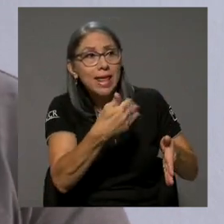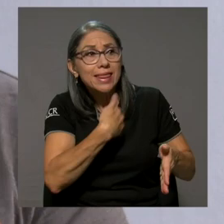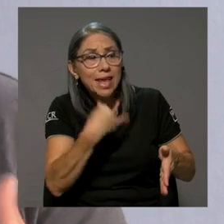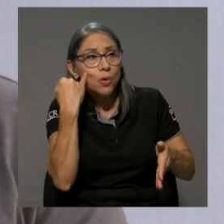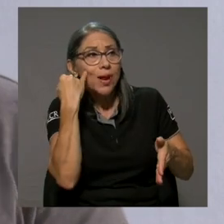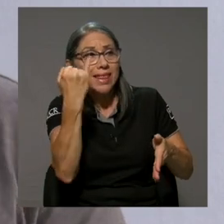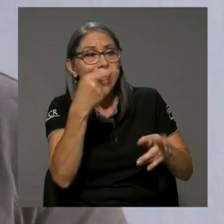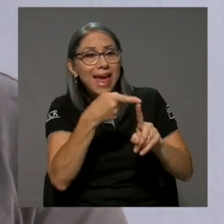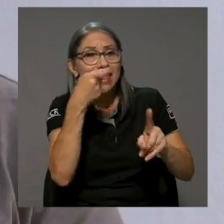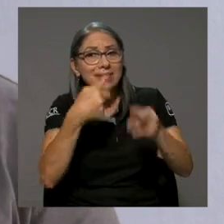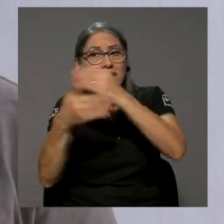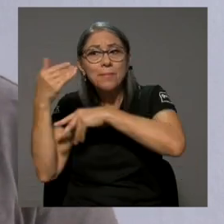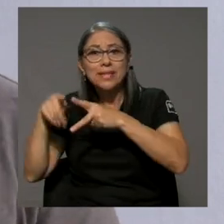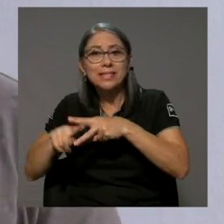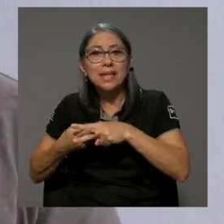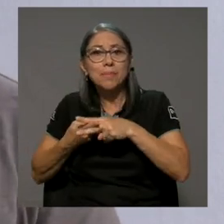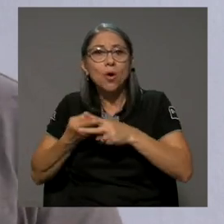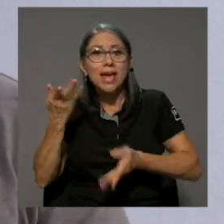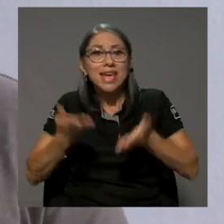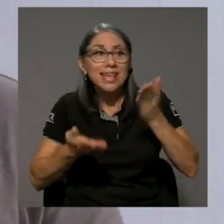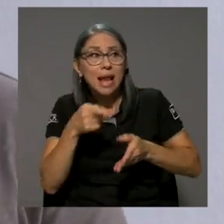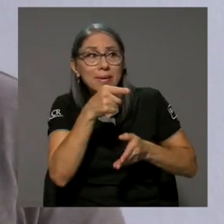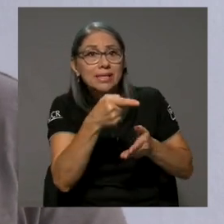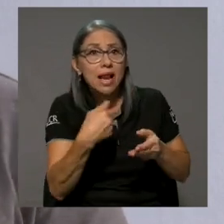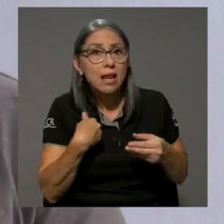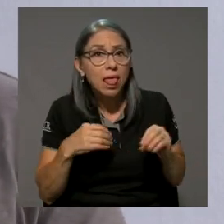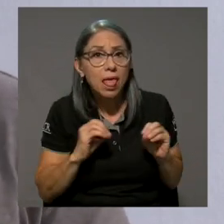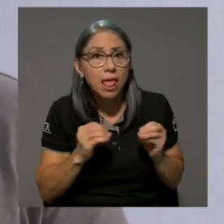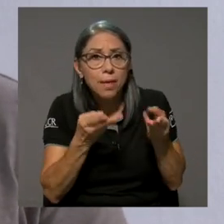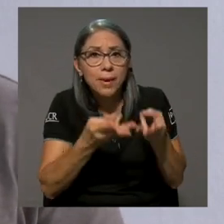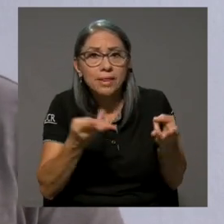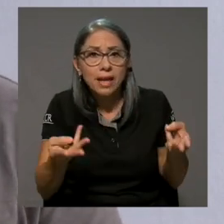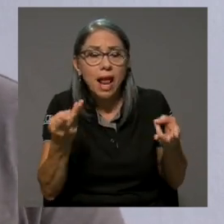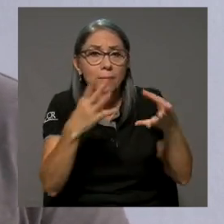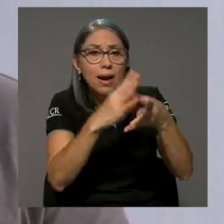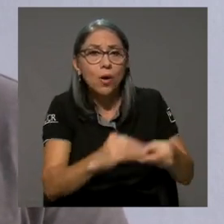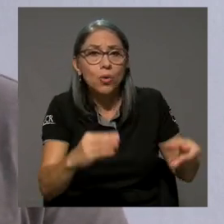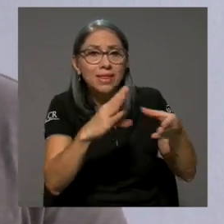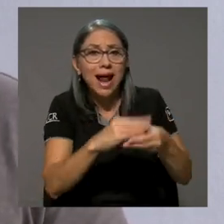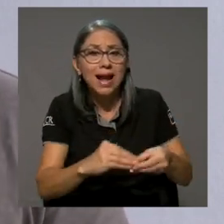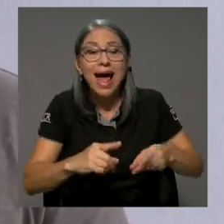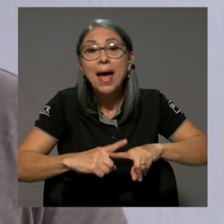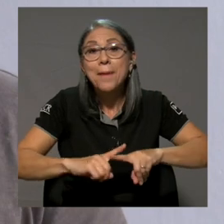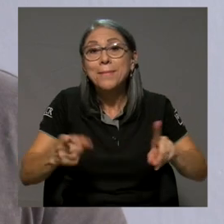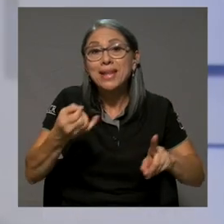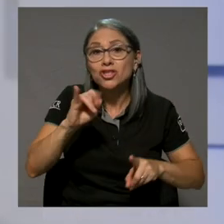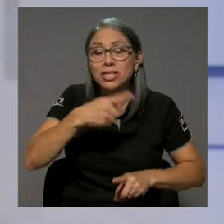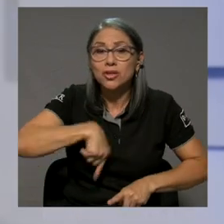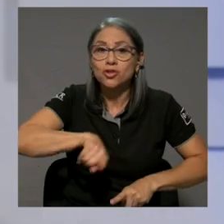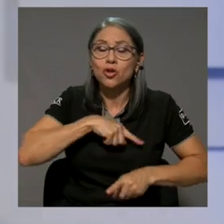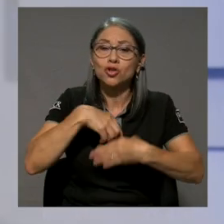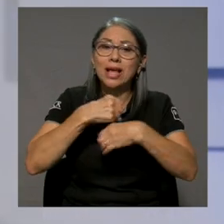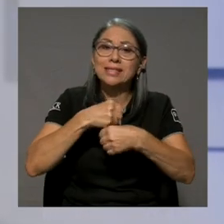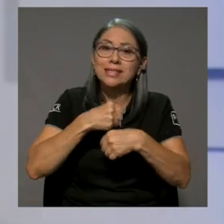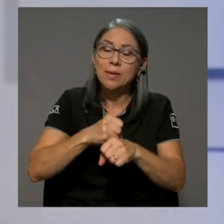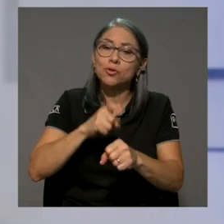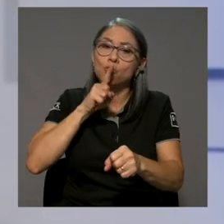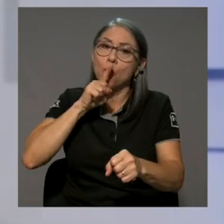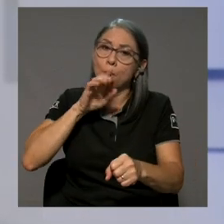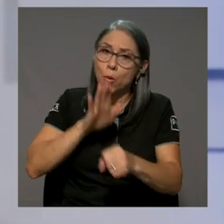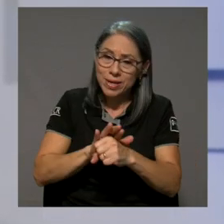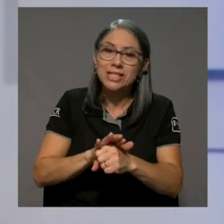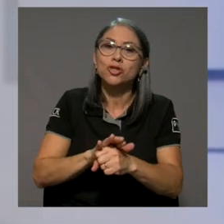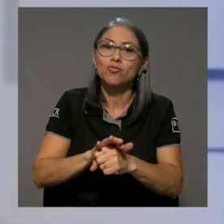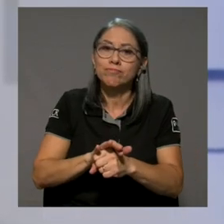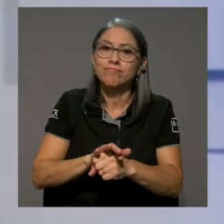ha venido con una idea desde el principio y quizás no tiene el material para contarla, pero de repente si hacemos un